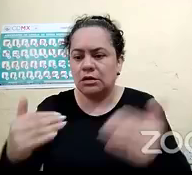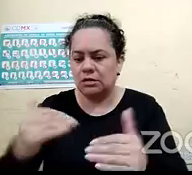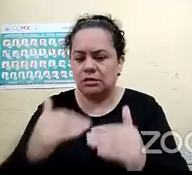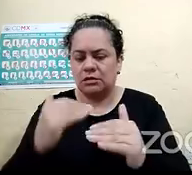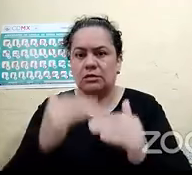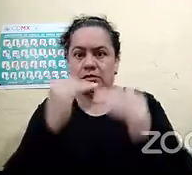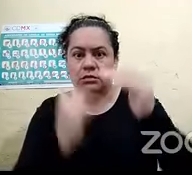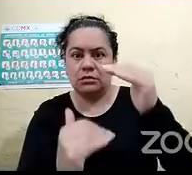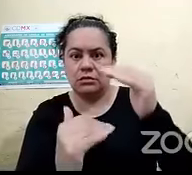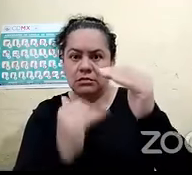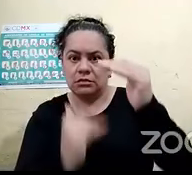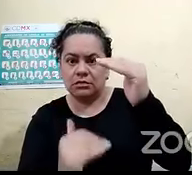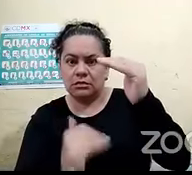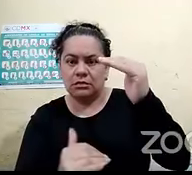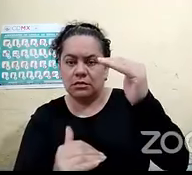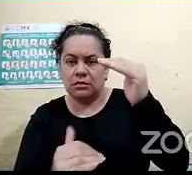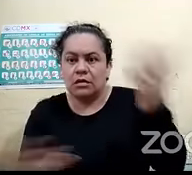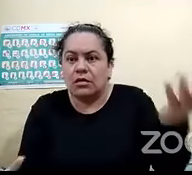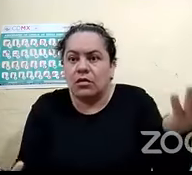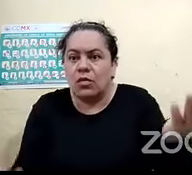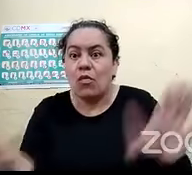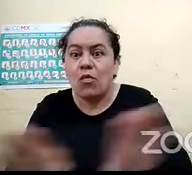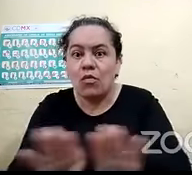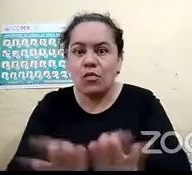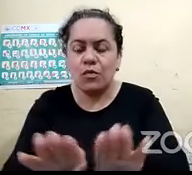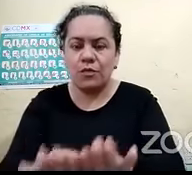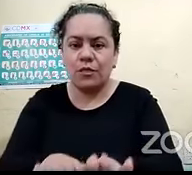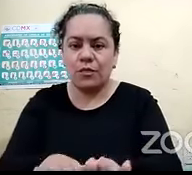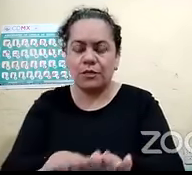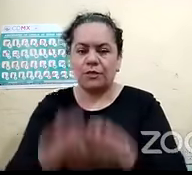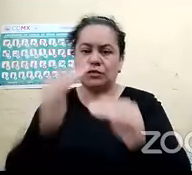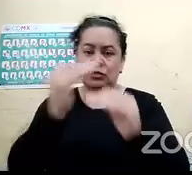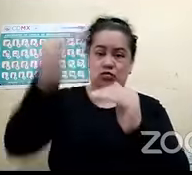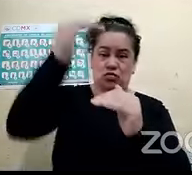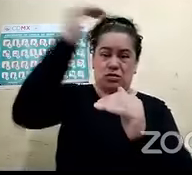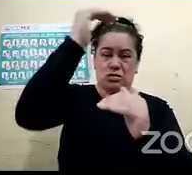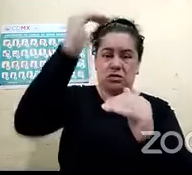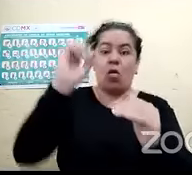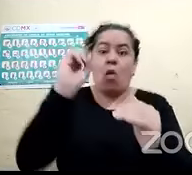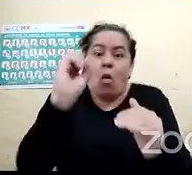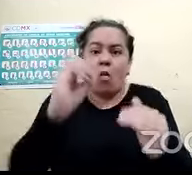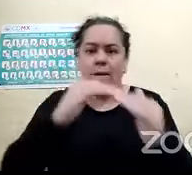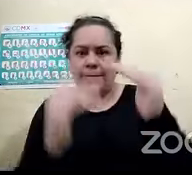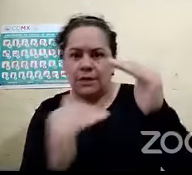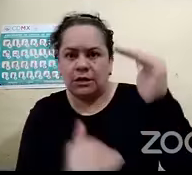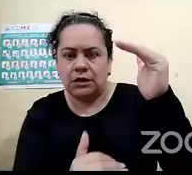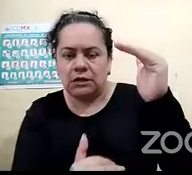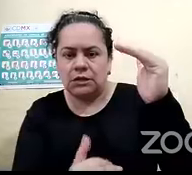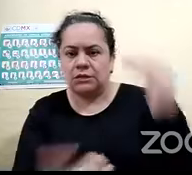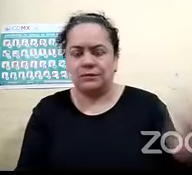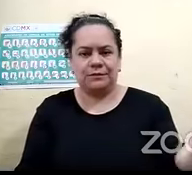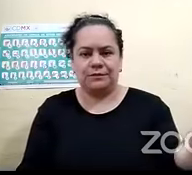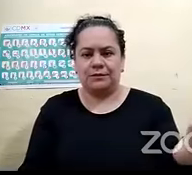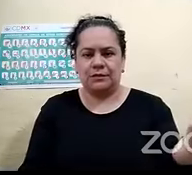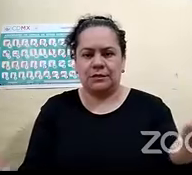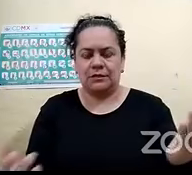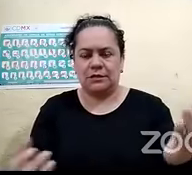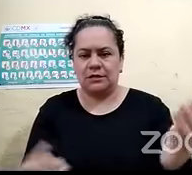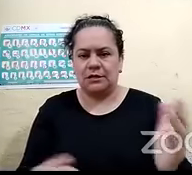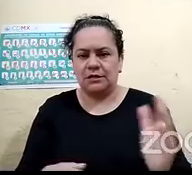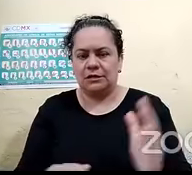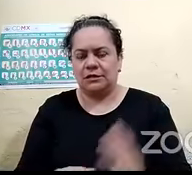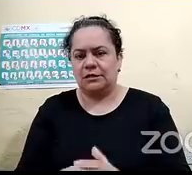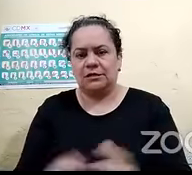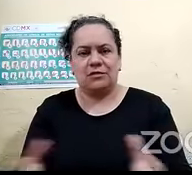azotea y es más fácil subir que tener que bajar un montón de escaleras porque el ascensor pues recomienda no